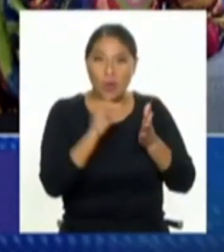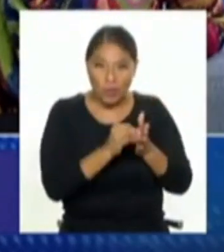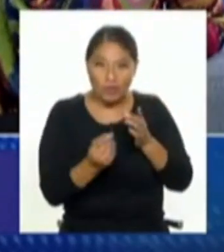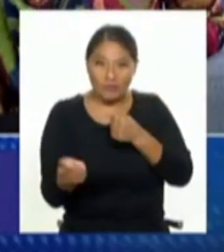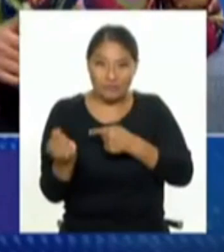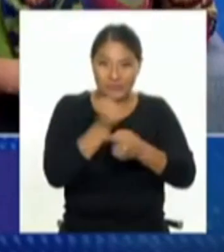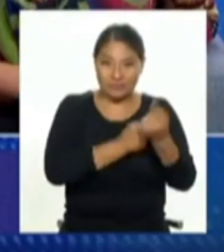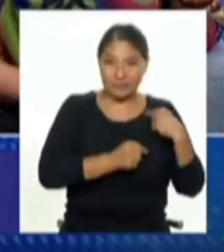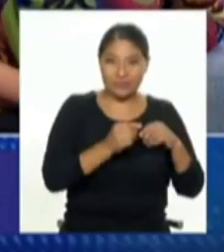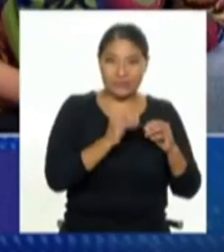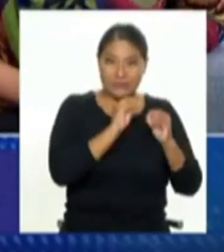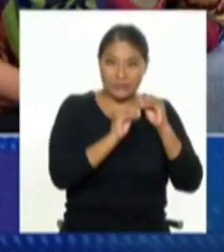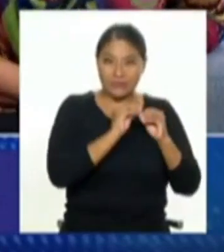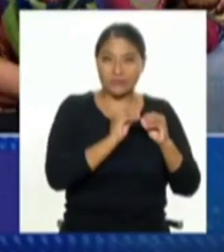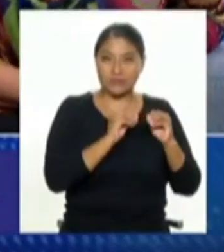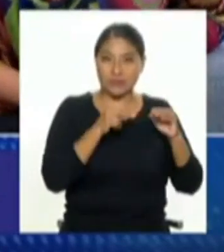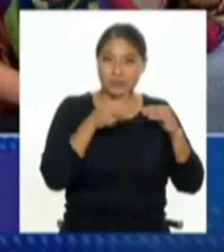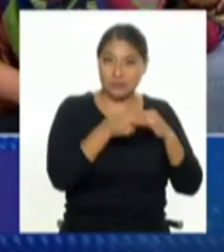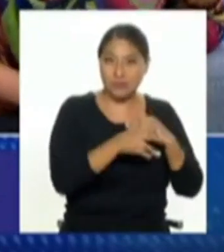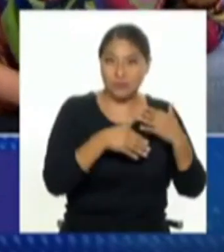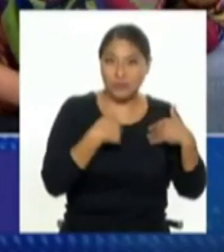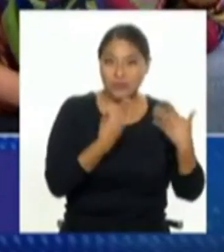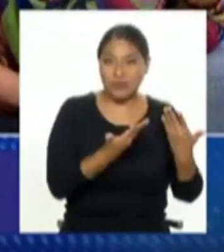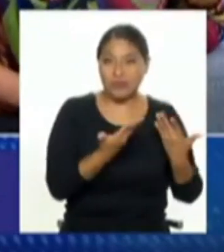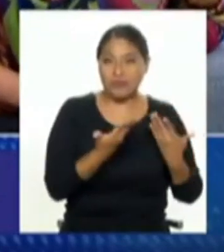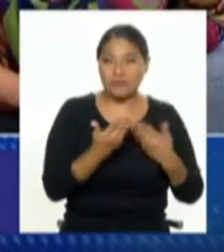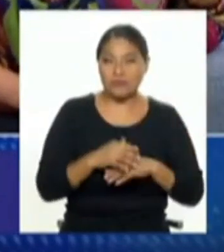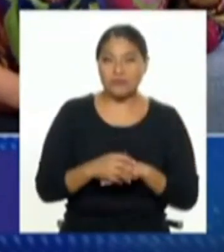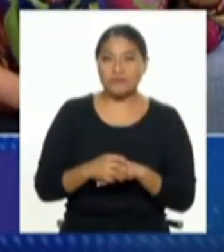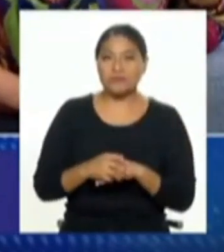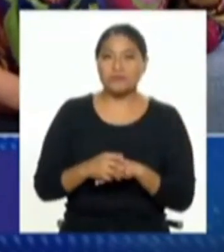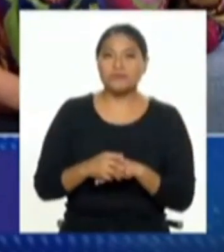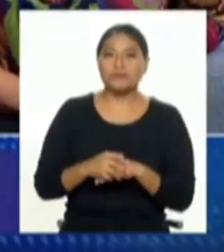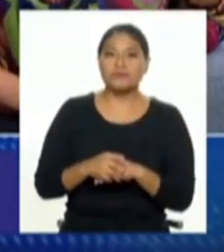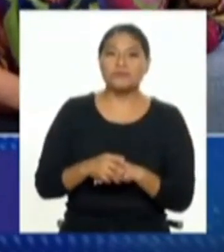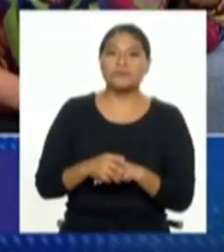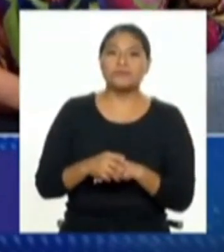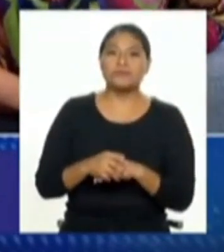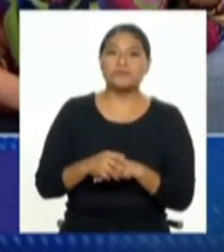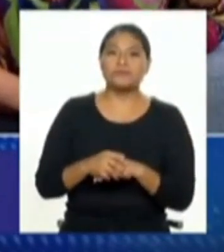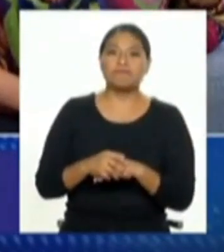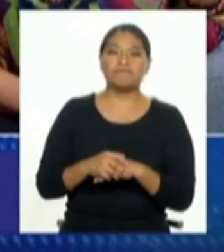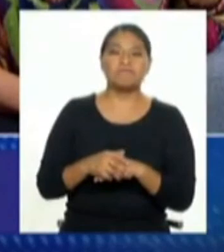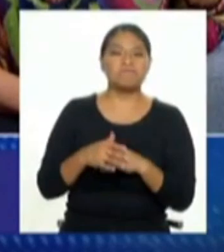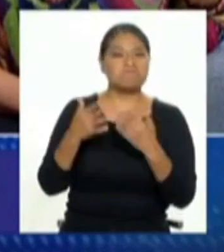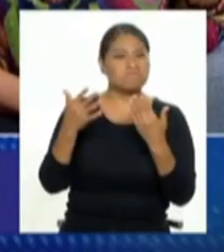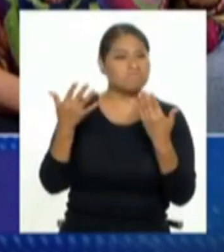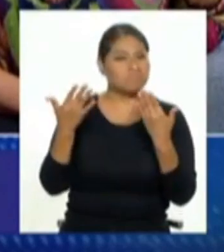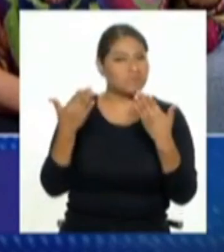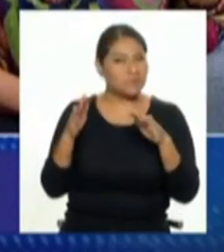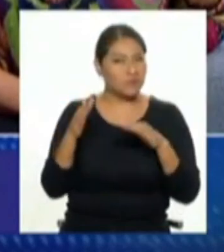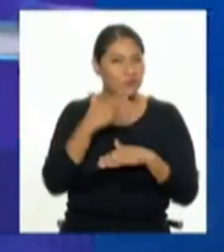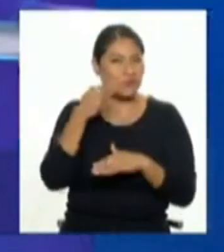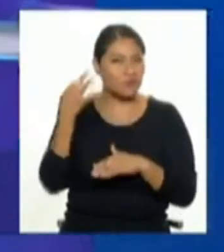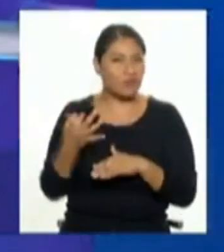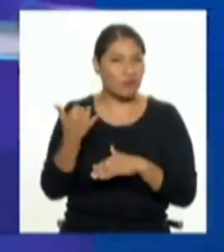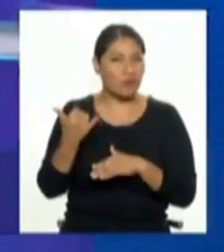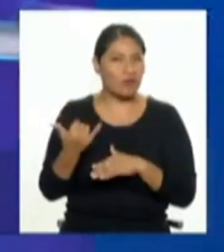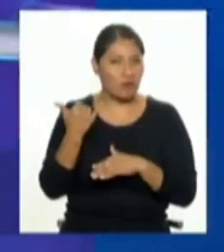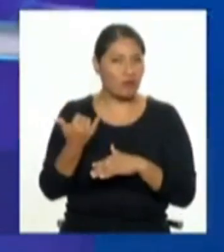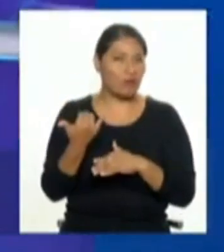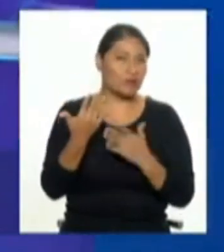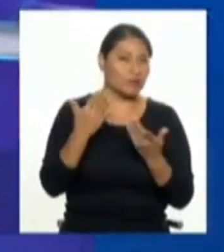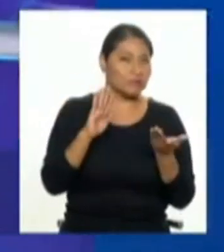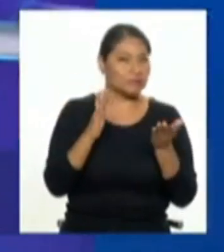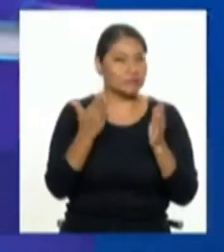porque lo que pasa es que hay varias cosas ahí primero lo que dice el autor es verdad de hecho ahora debe haber